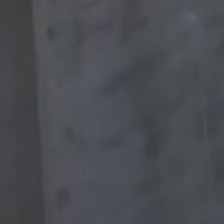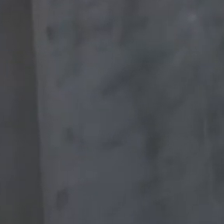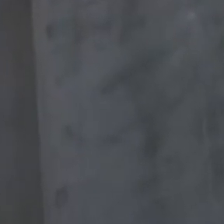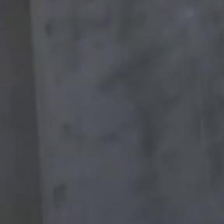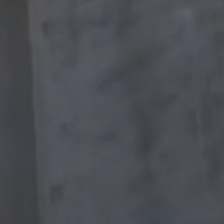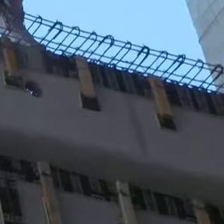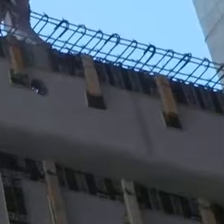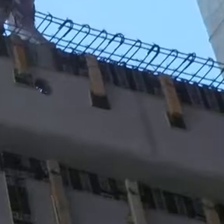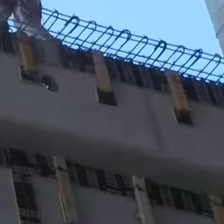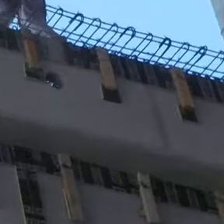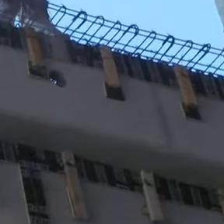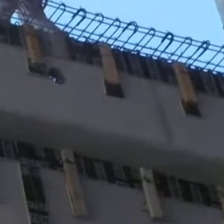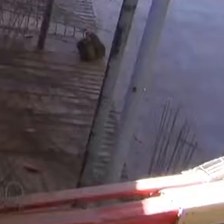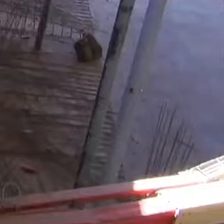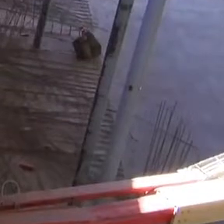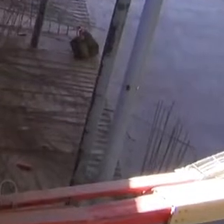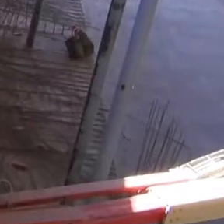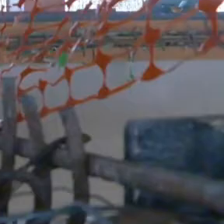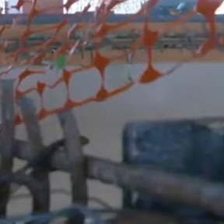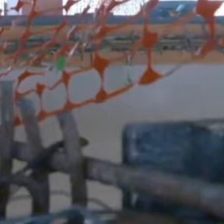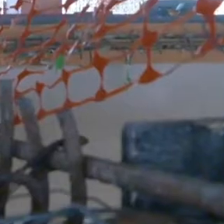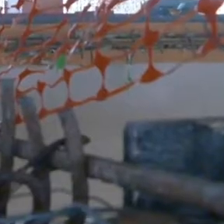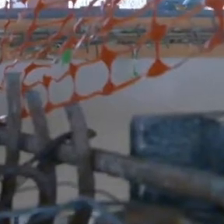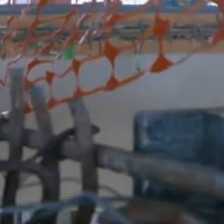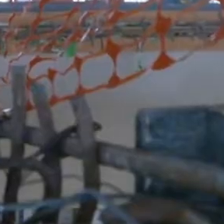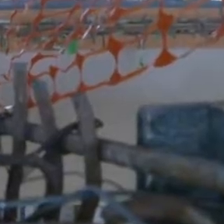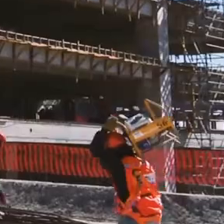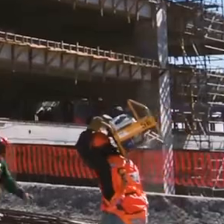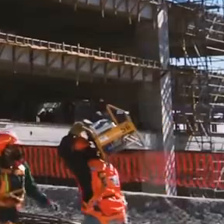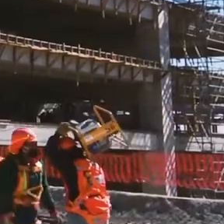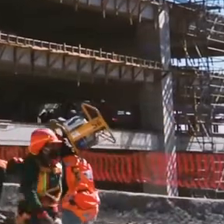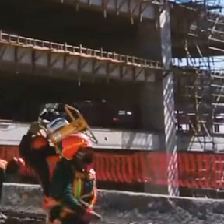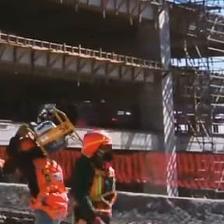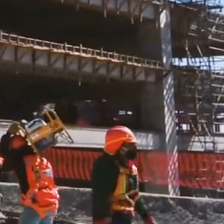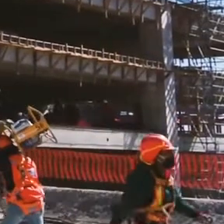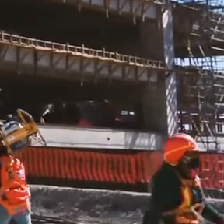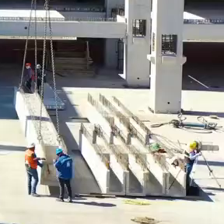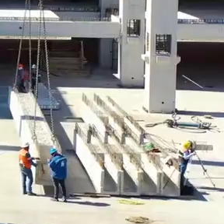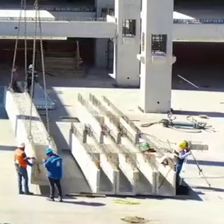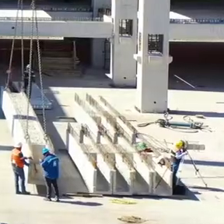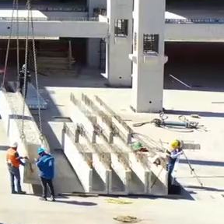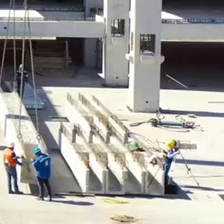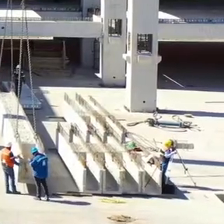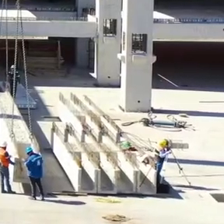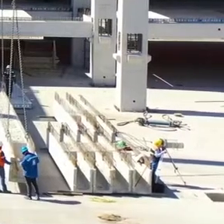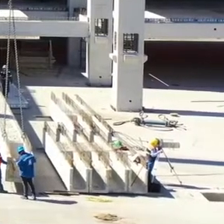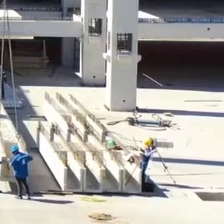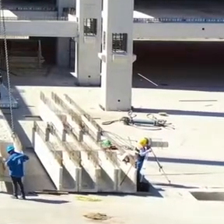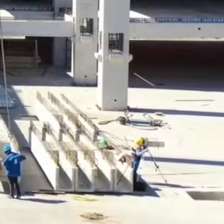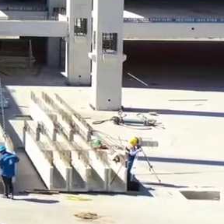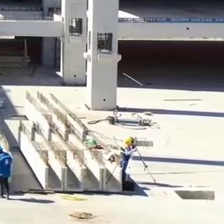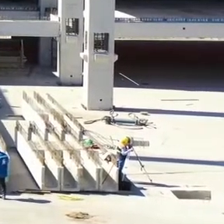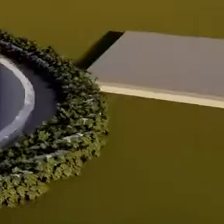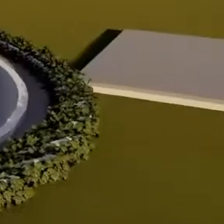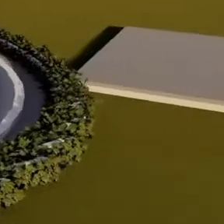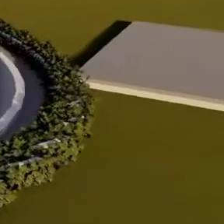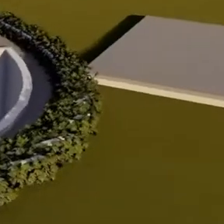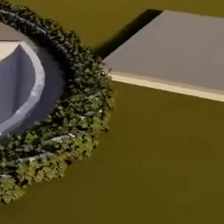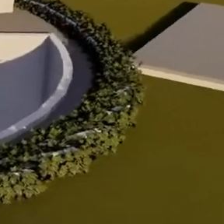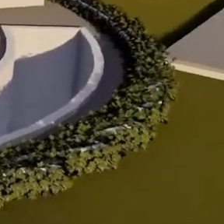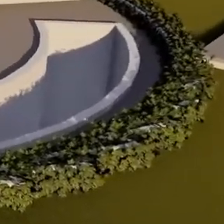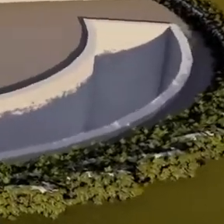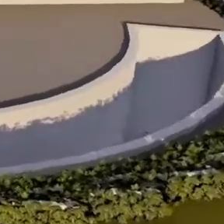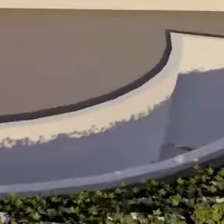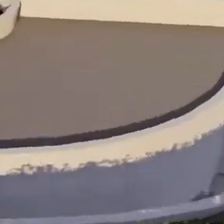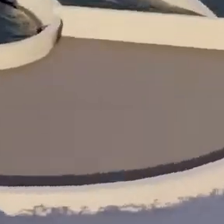montaje de muros, cimbrado, armado y nodos, así como el acero de continuidad entre traves y columnas. En las